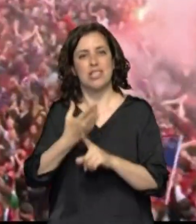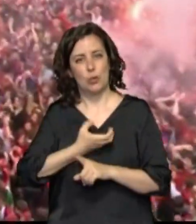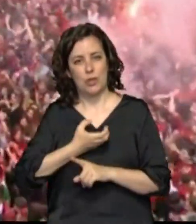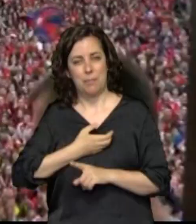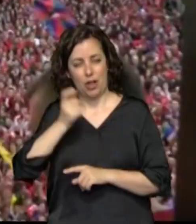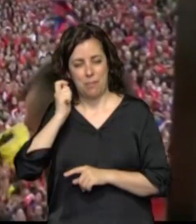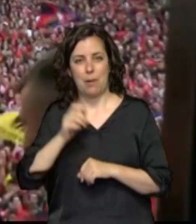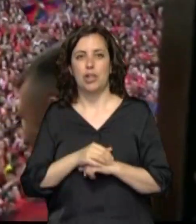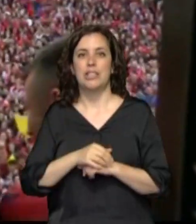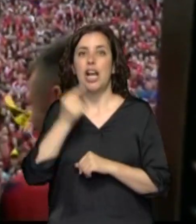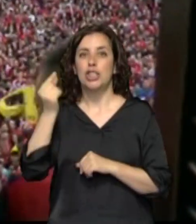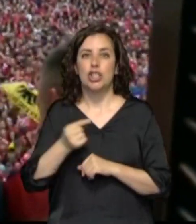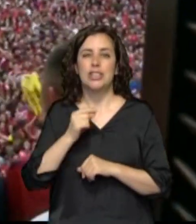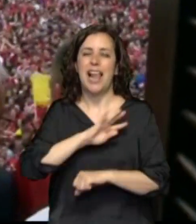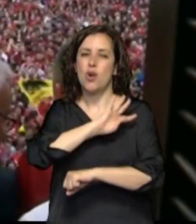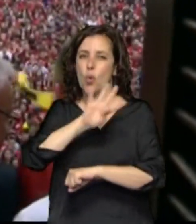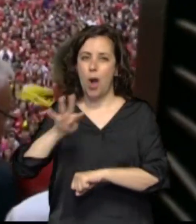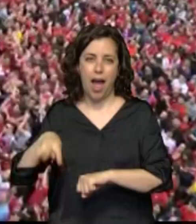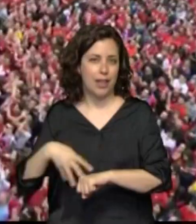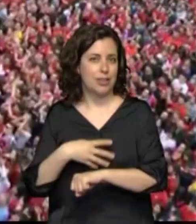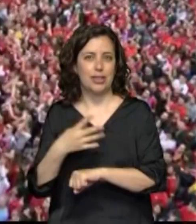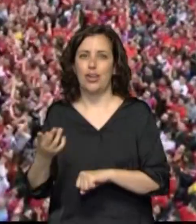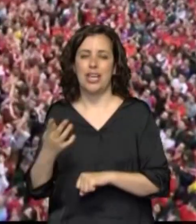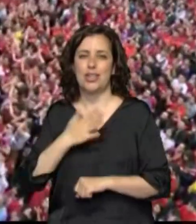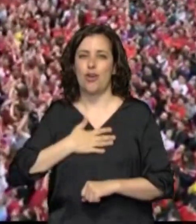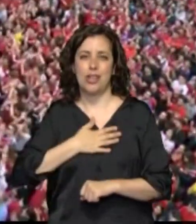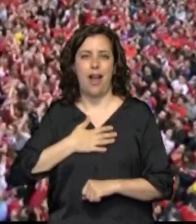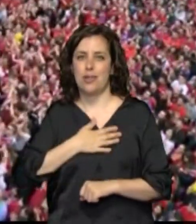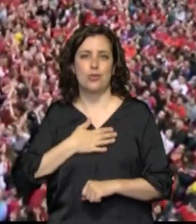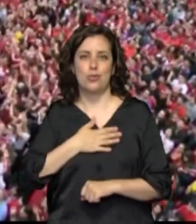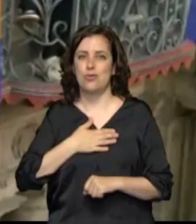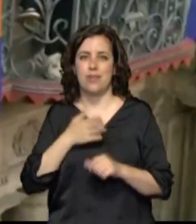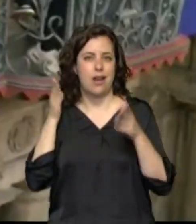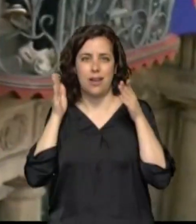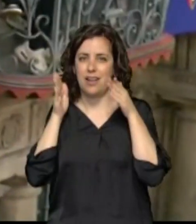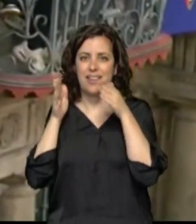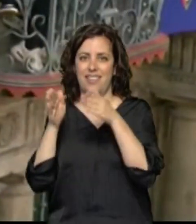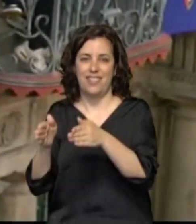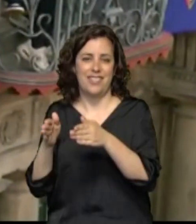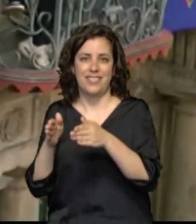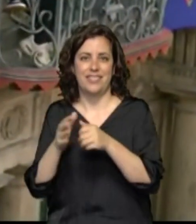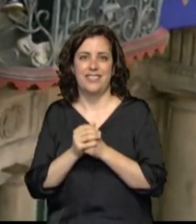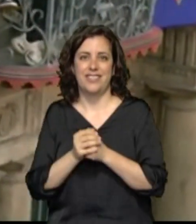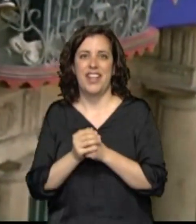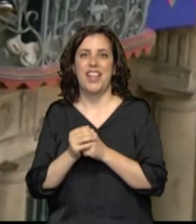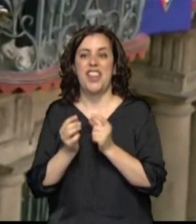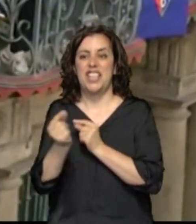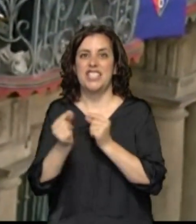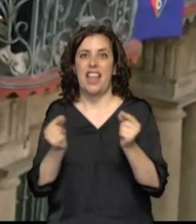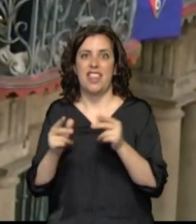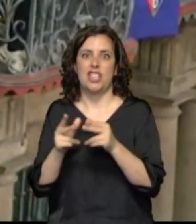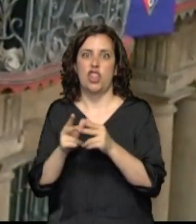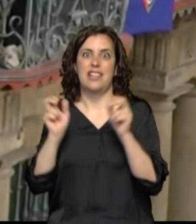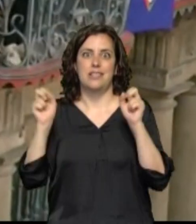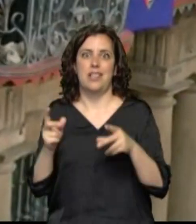En total cuatro horas de puro sasunismo en un tiempo en el que no había que estar pendientes de mantener esa distancia social.